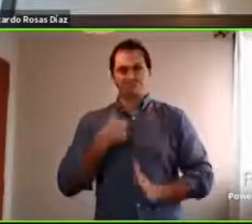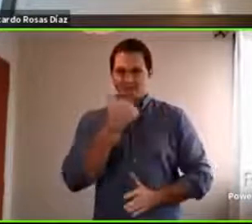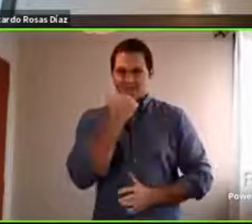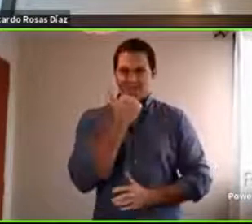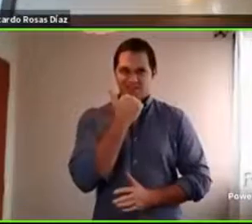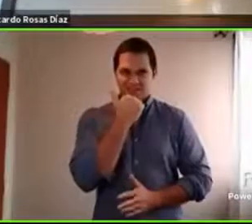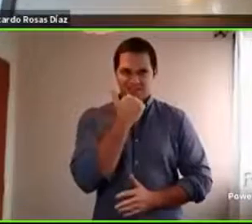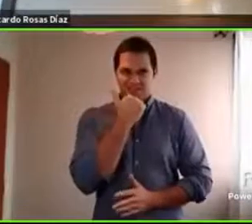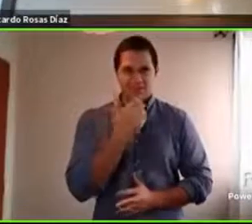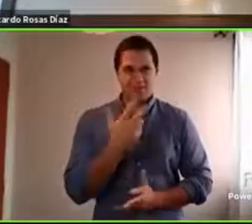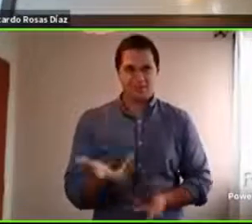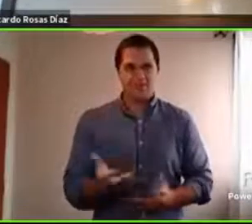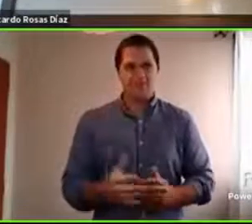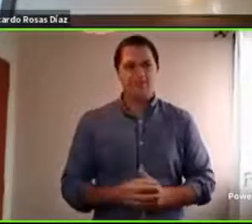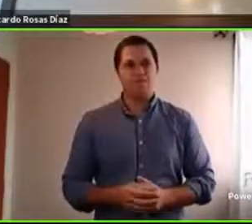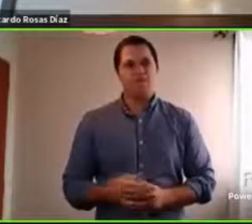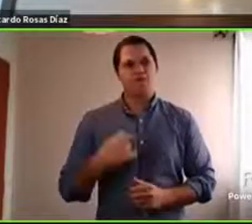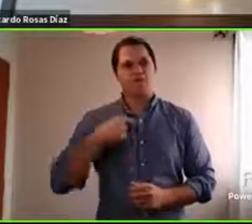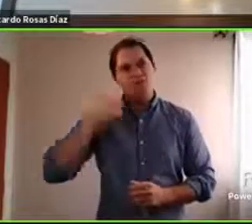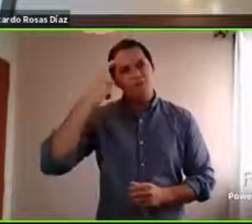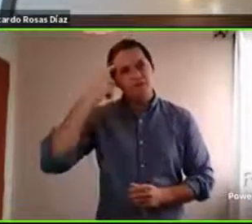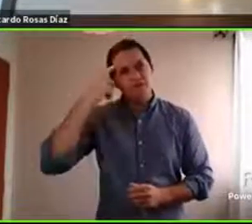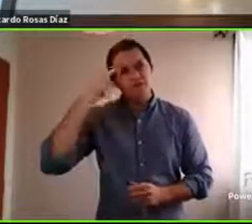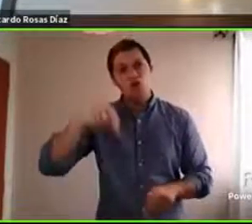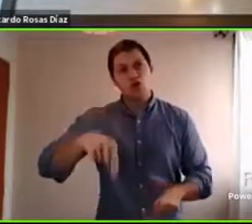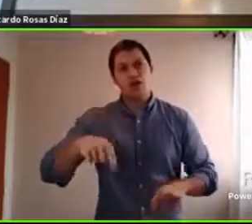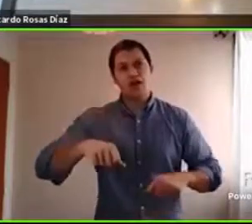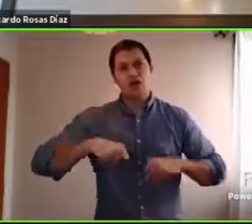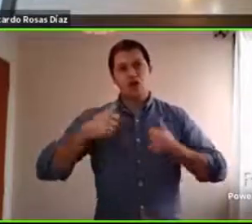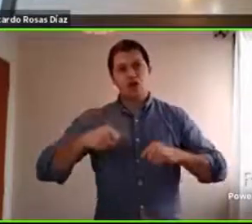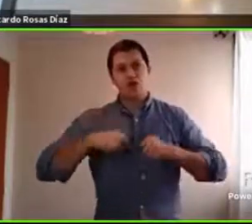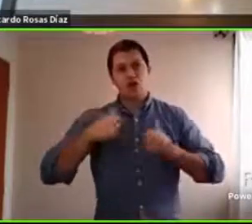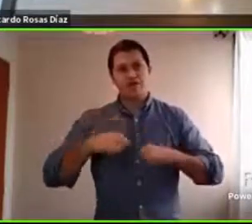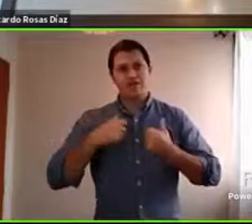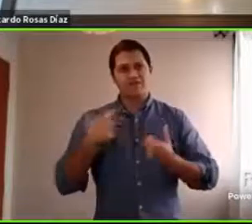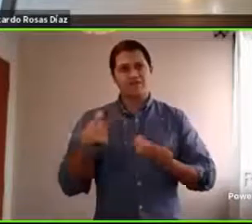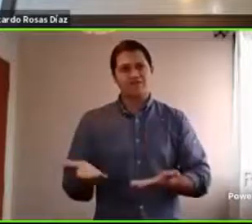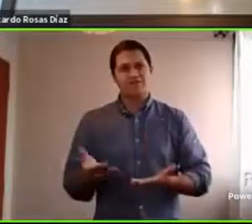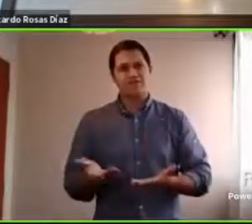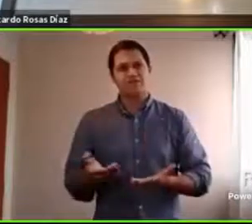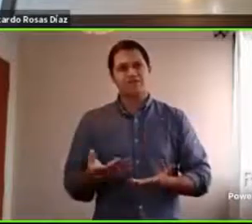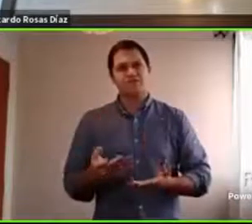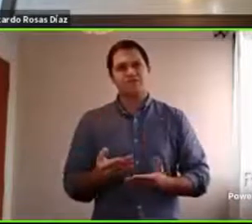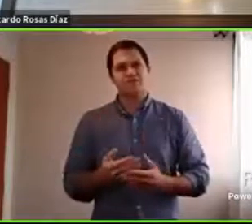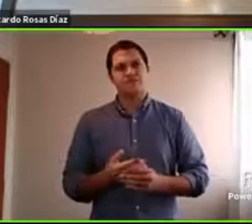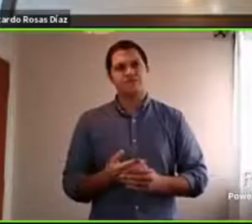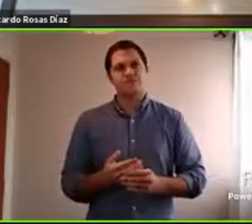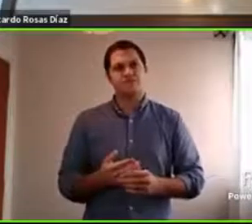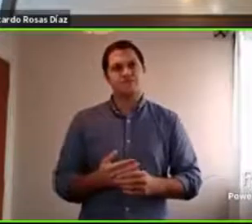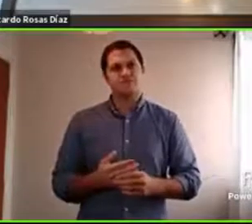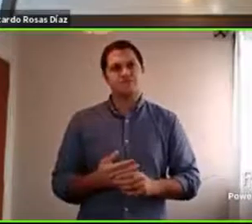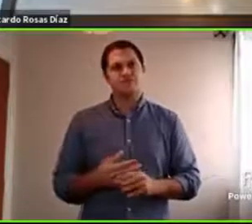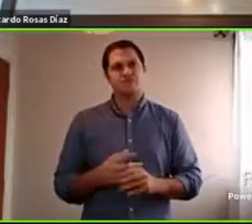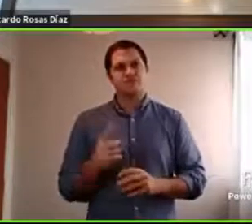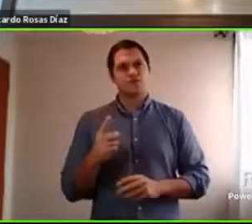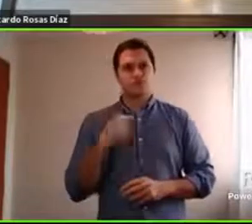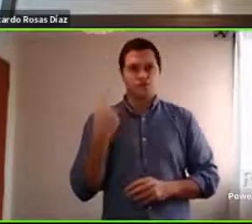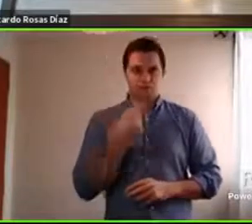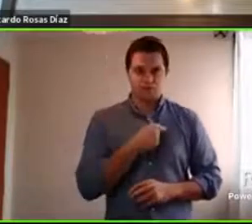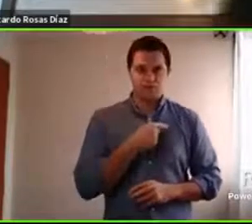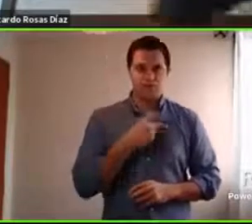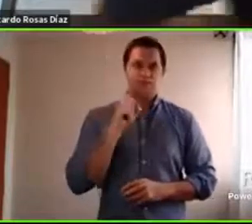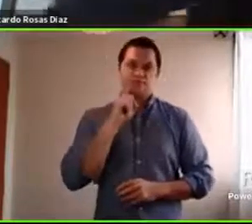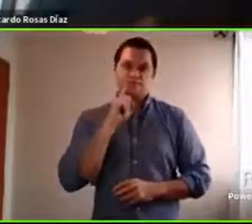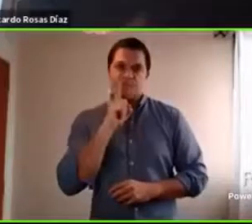creo que al adolescente le está pasando algo que si tenemos la amorosidad de acordarnos de